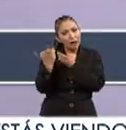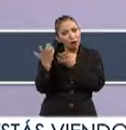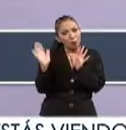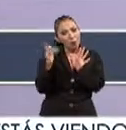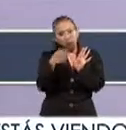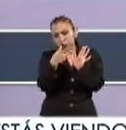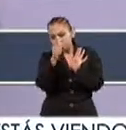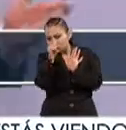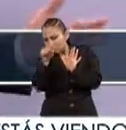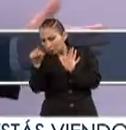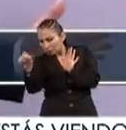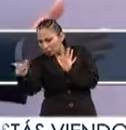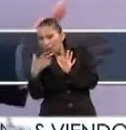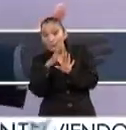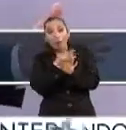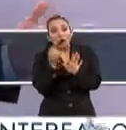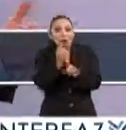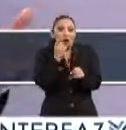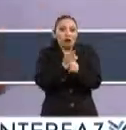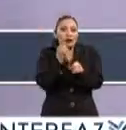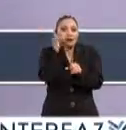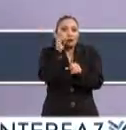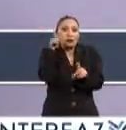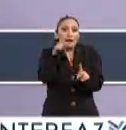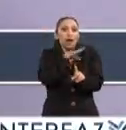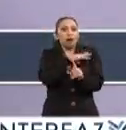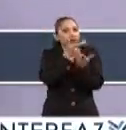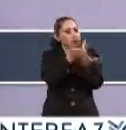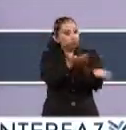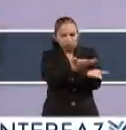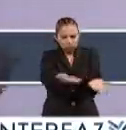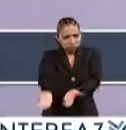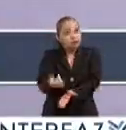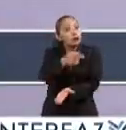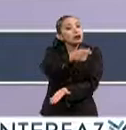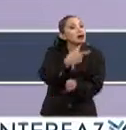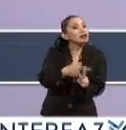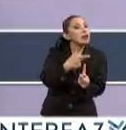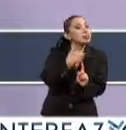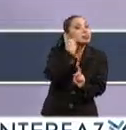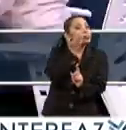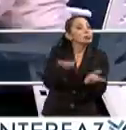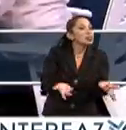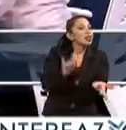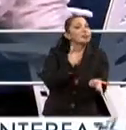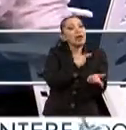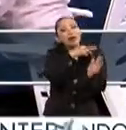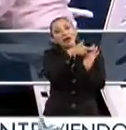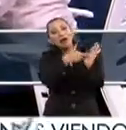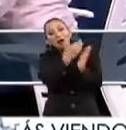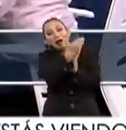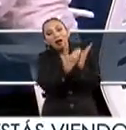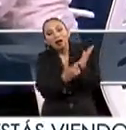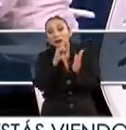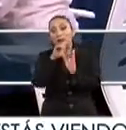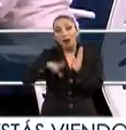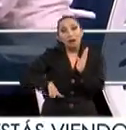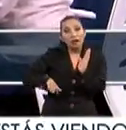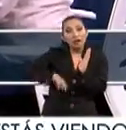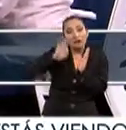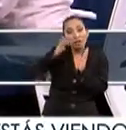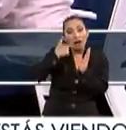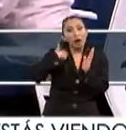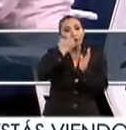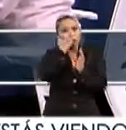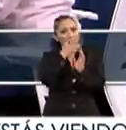constante porque las oportunidades siempre están. Los ofrece el Politécnico, otras universidades, los mismos gobiernos estatales o federales.